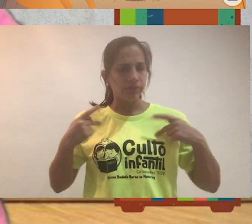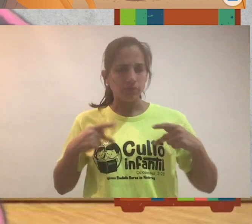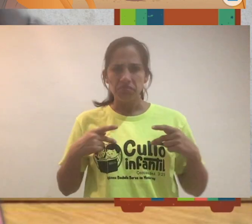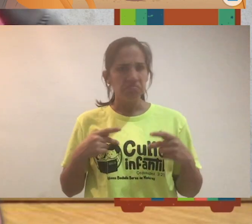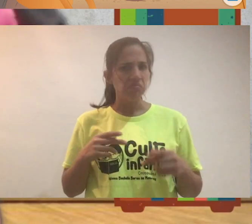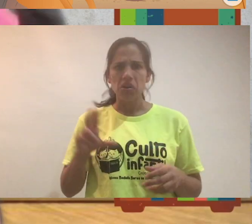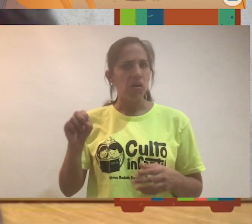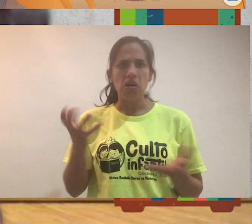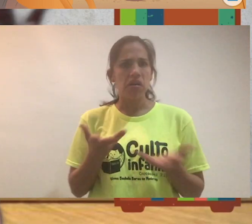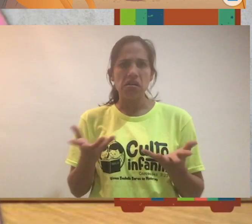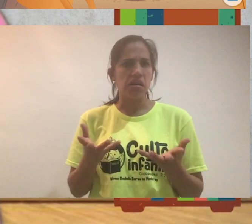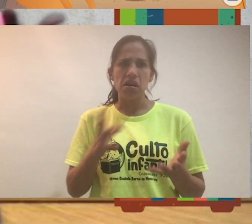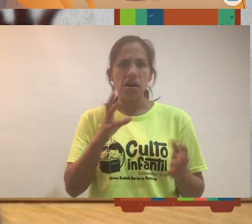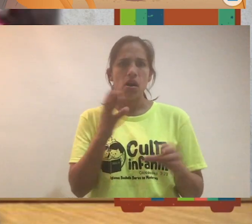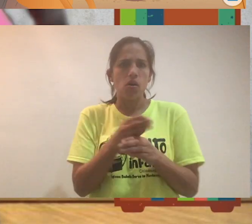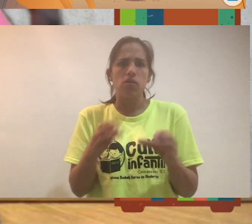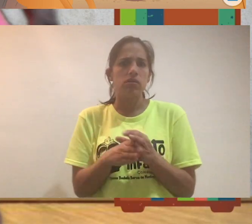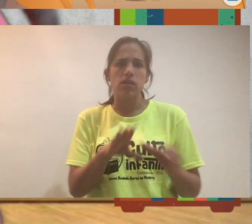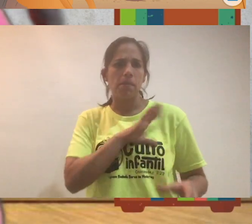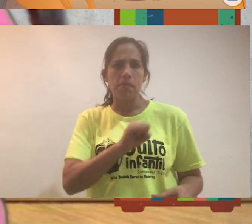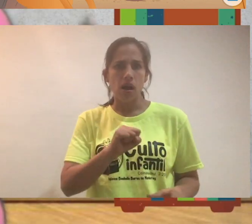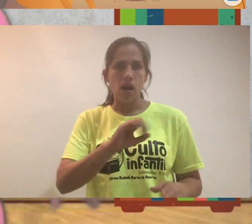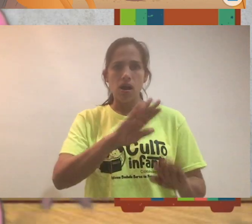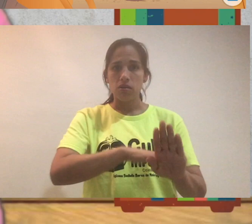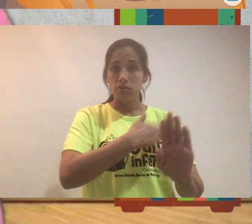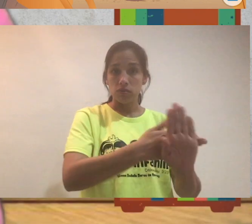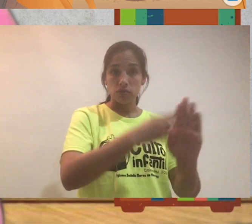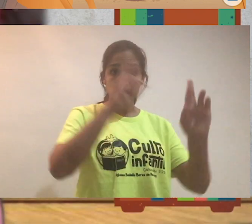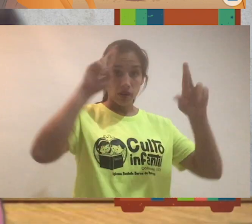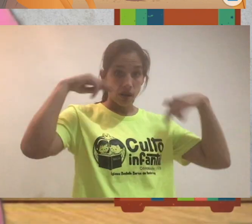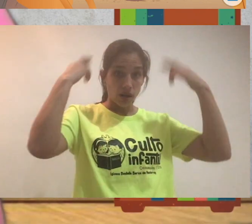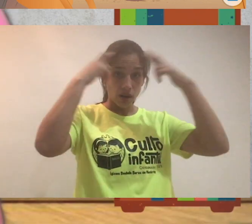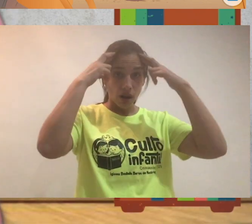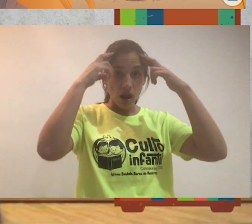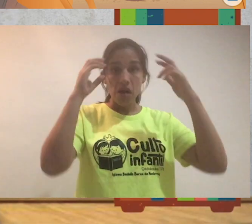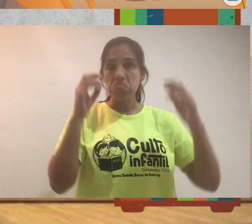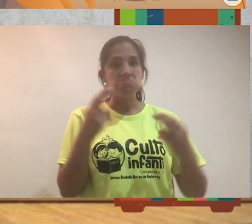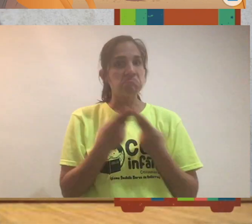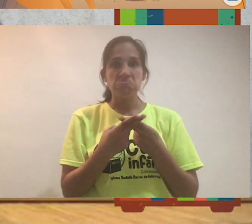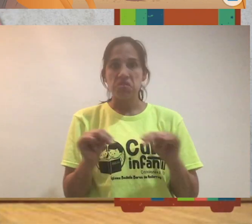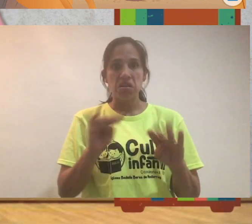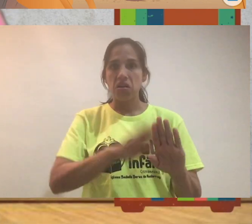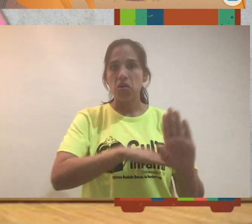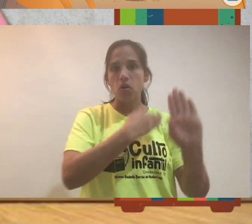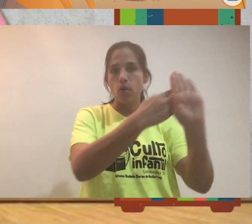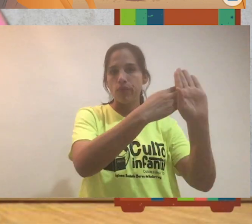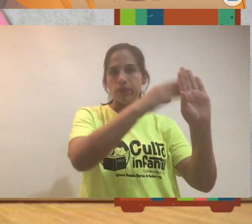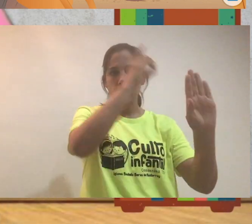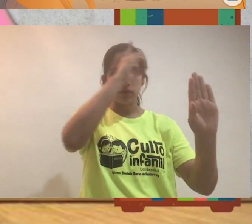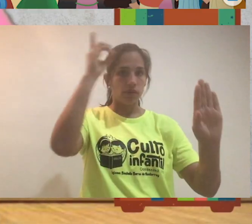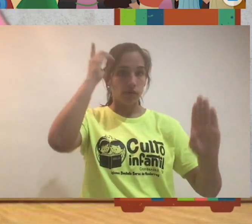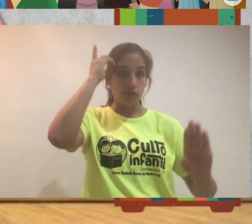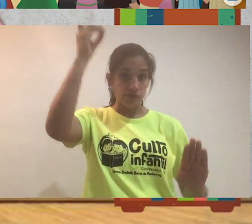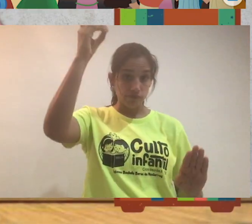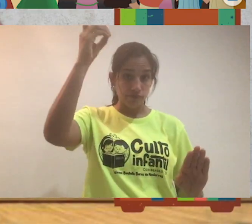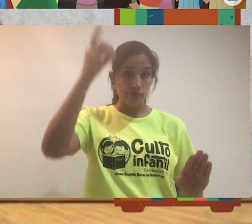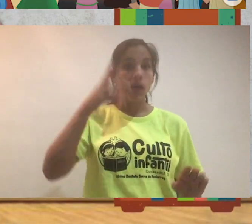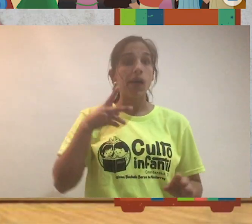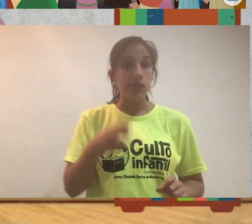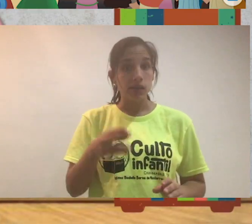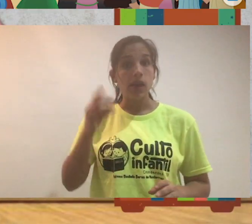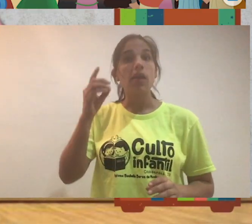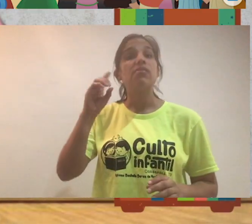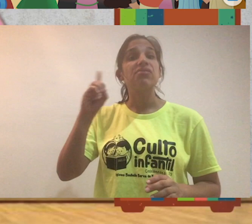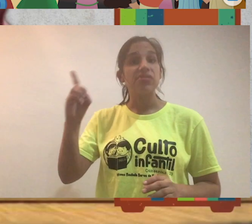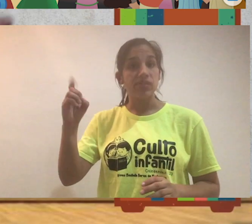que Daniel no había hecho nada malo en contra del rey, ni mucho menos en contra de Dios. Así es que